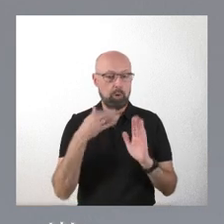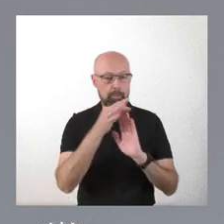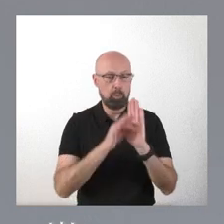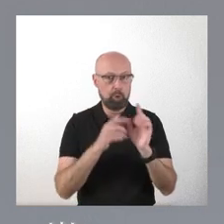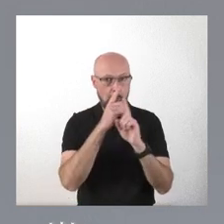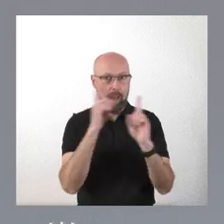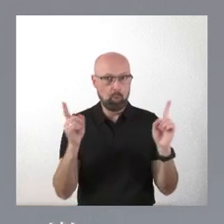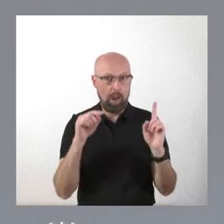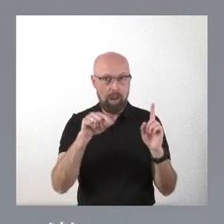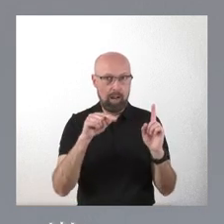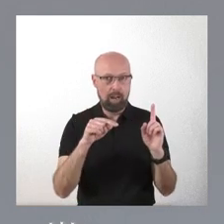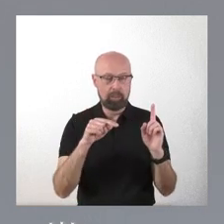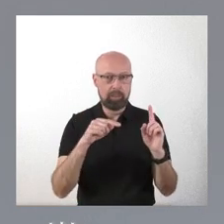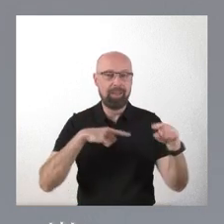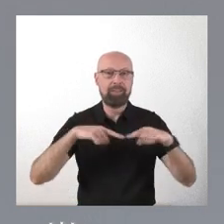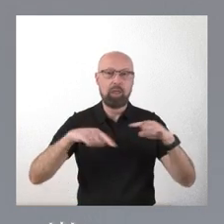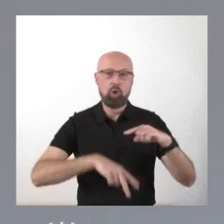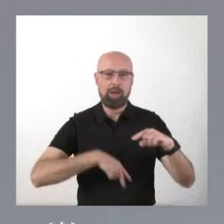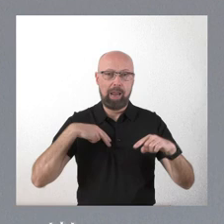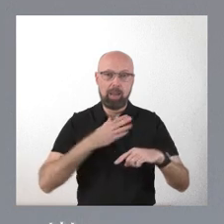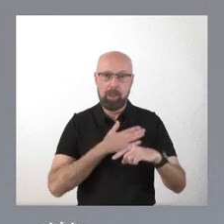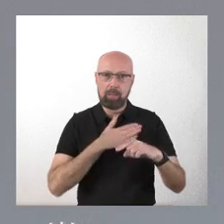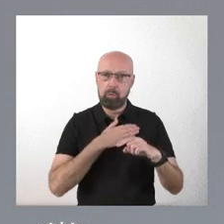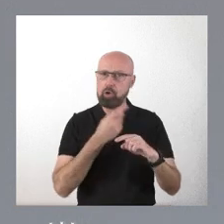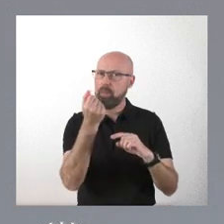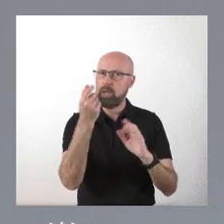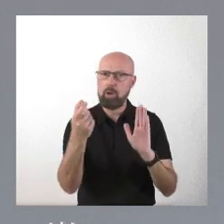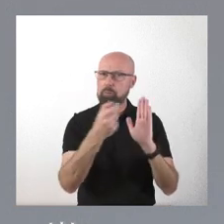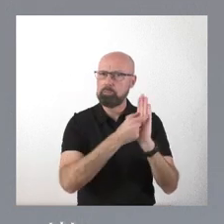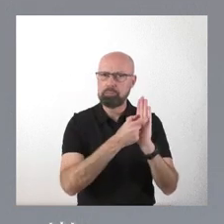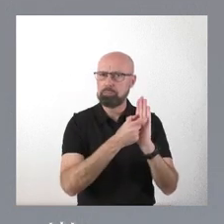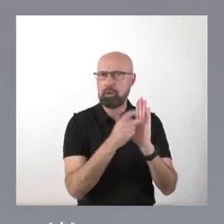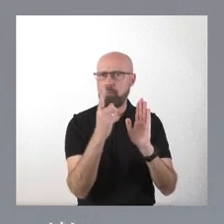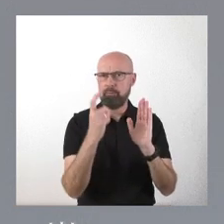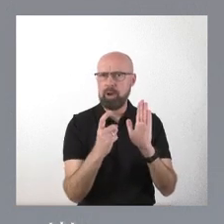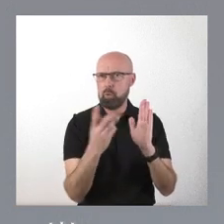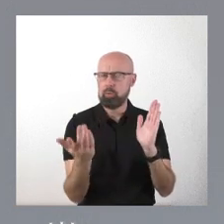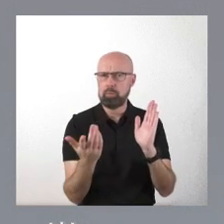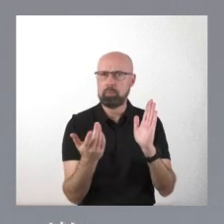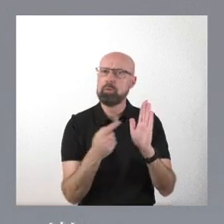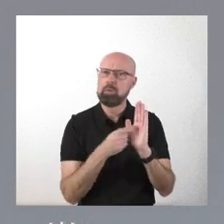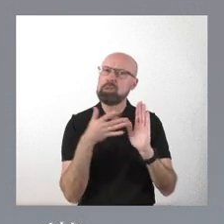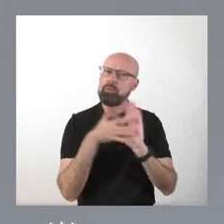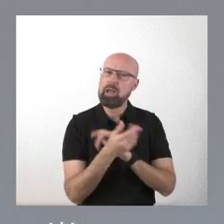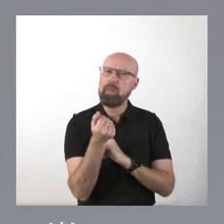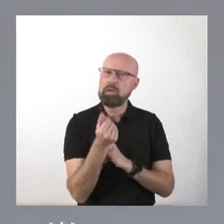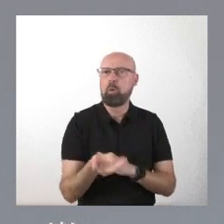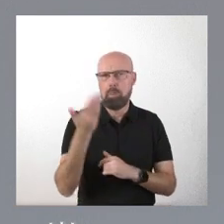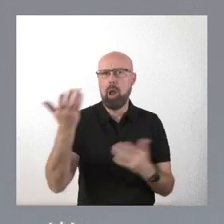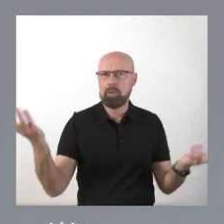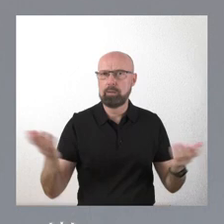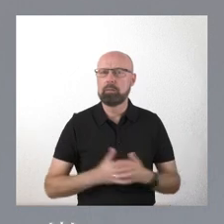de la Dirección General de Patrimonio es mucho más dinero. Es mucho más dinero.